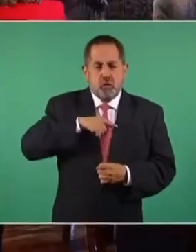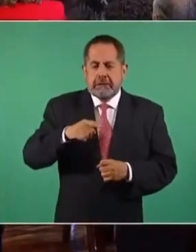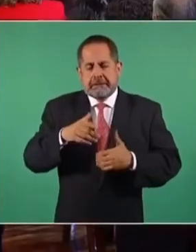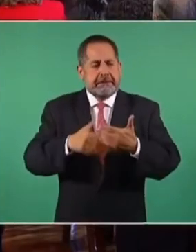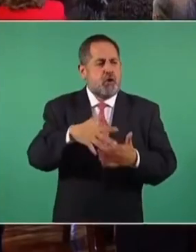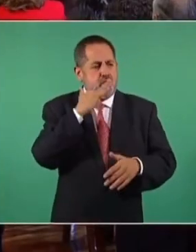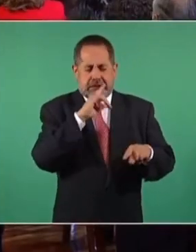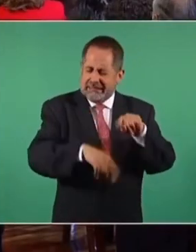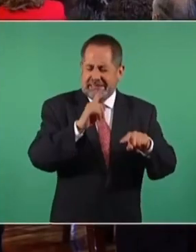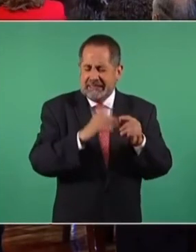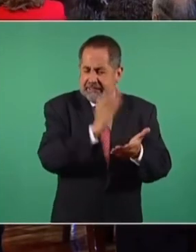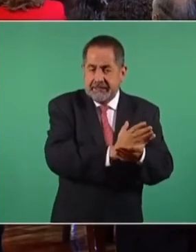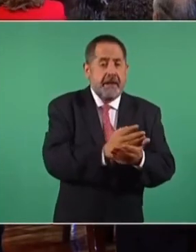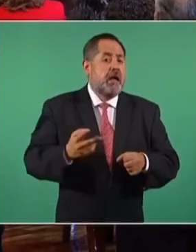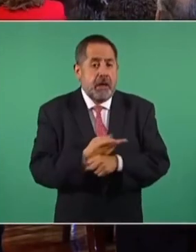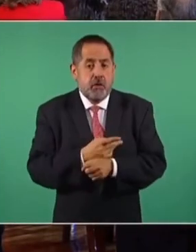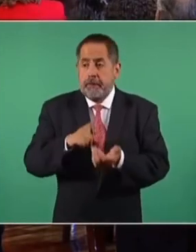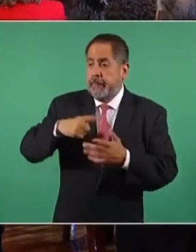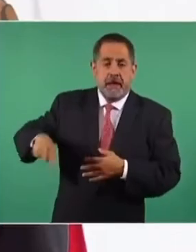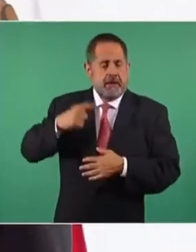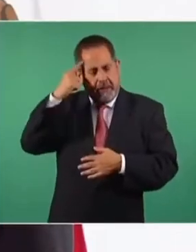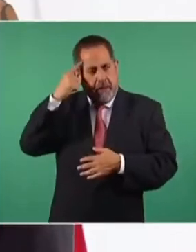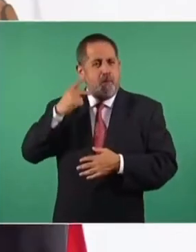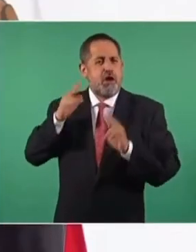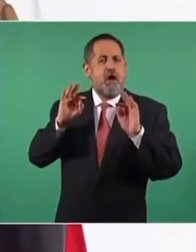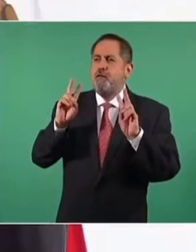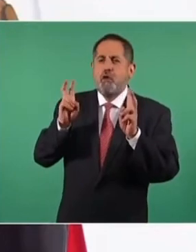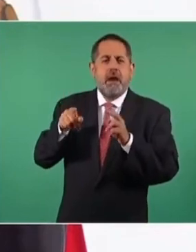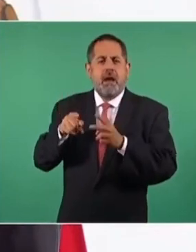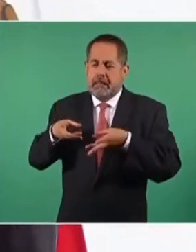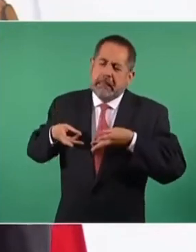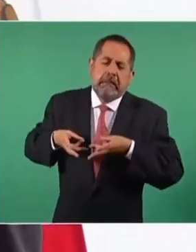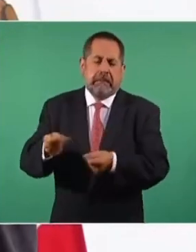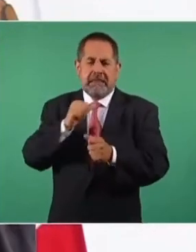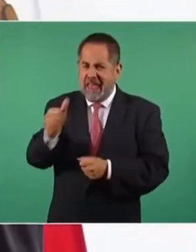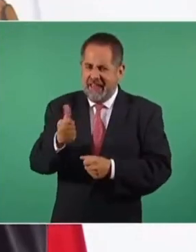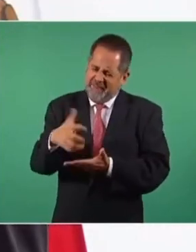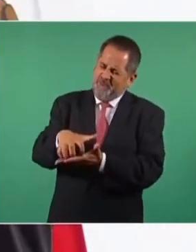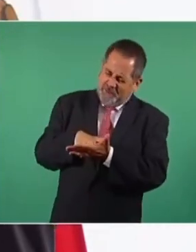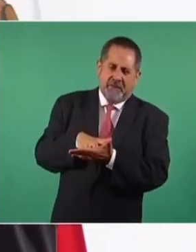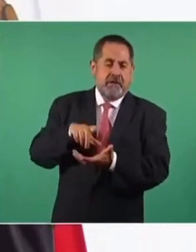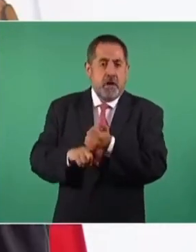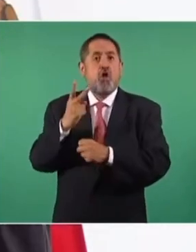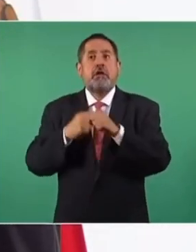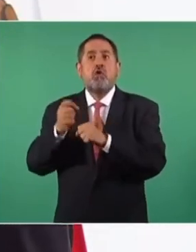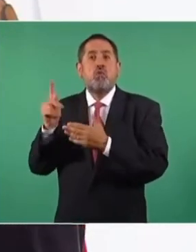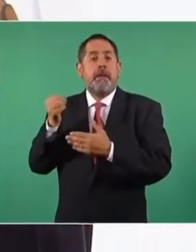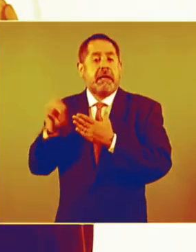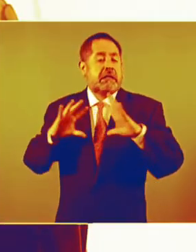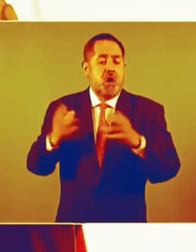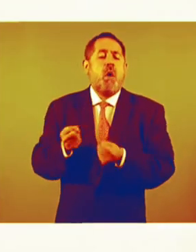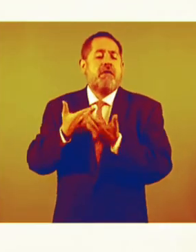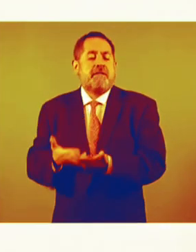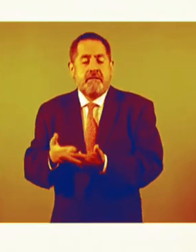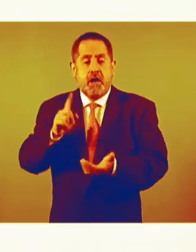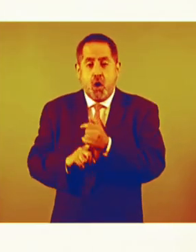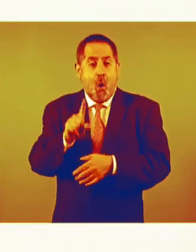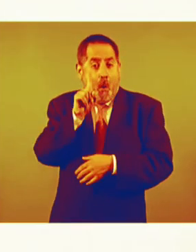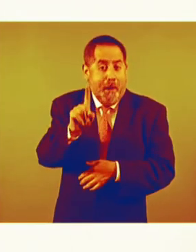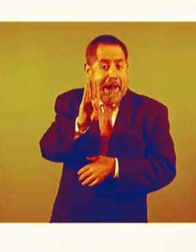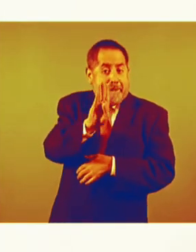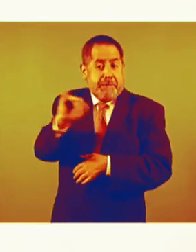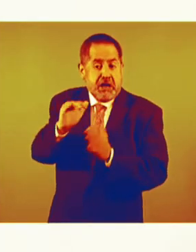corrupción, reitero, se puso en práctica una política de austeridad republicana. En dos años, nueve meses, hemos ahorrado un billón